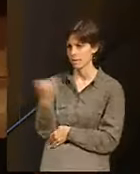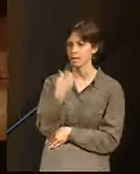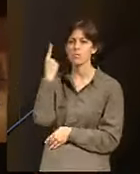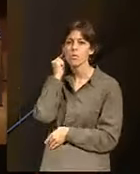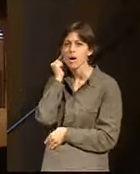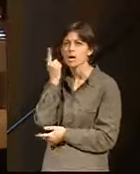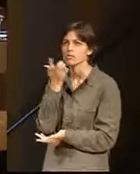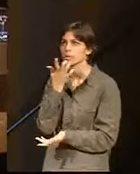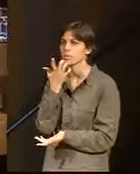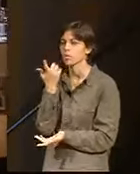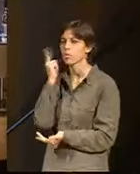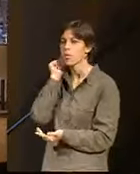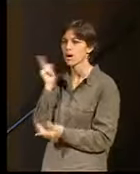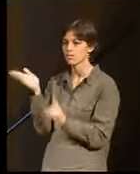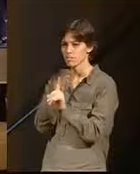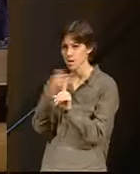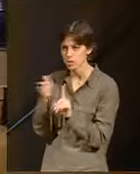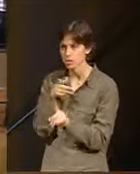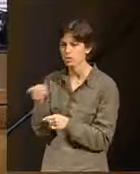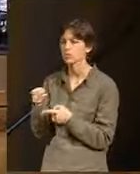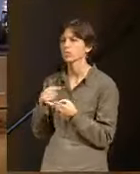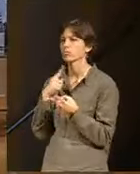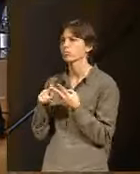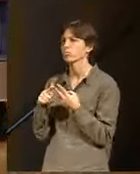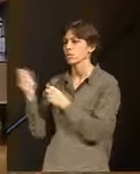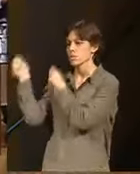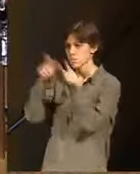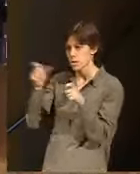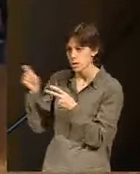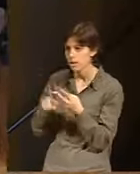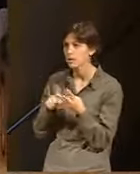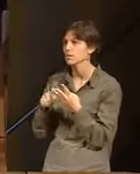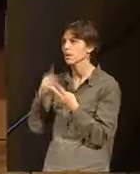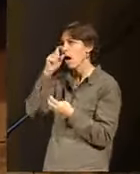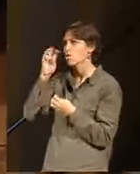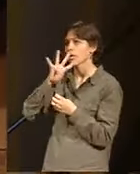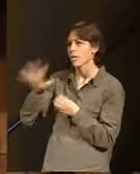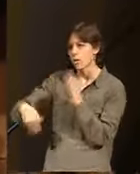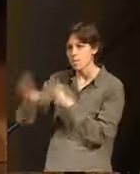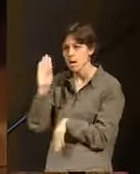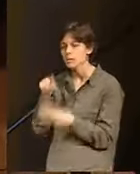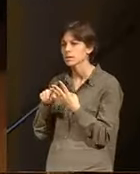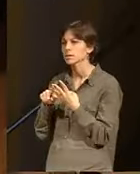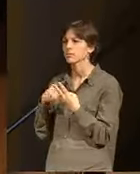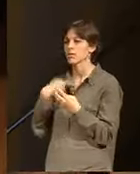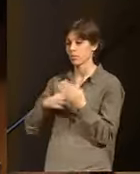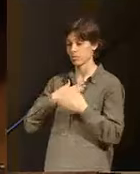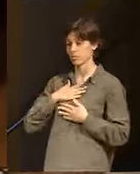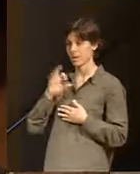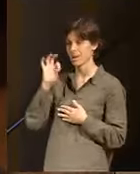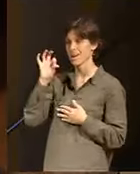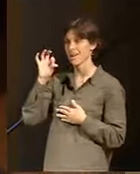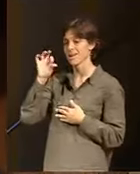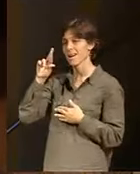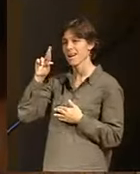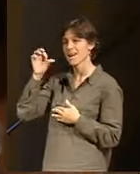mujeres víctimas de violencia, inmigrantes mayores de 45 años. En la Fundación lo que hacemos es que a través de